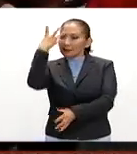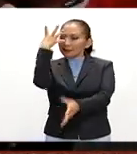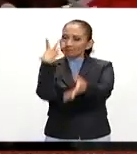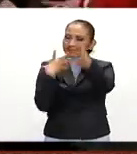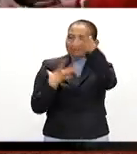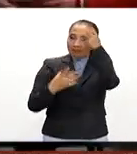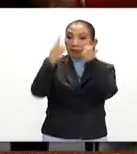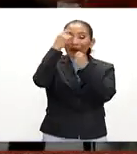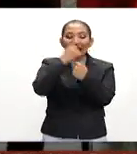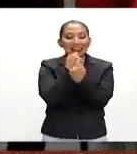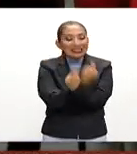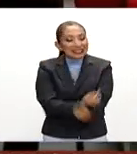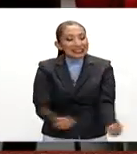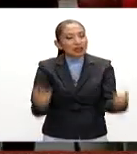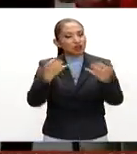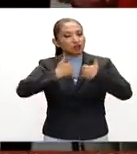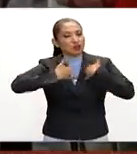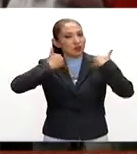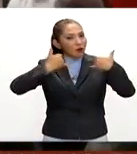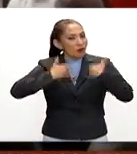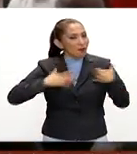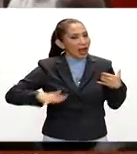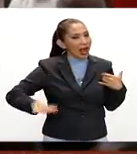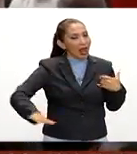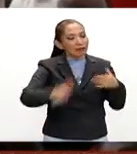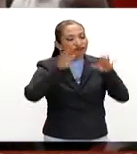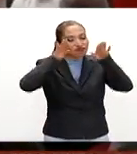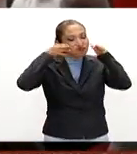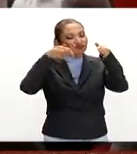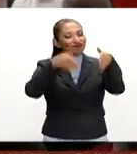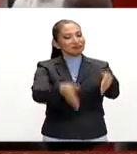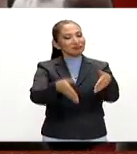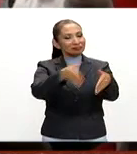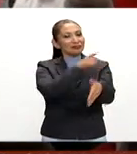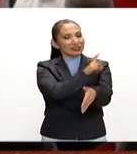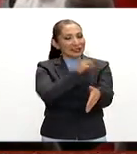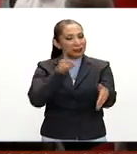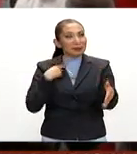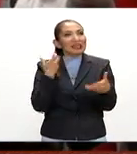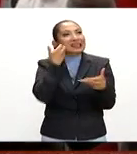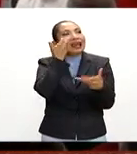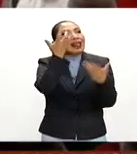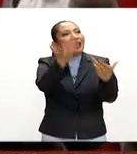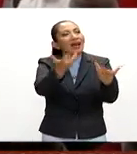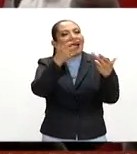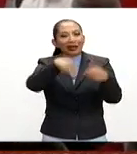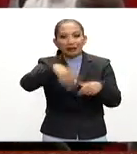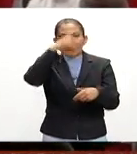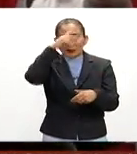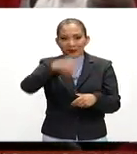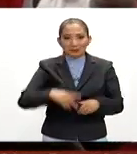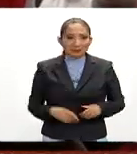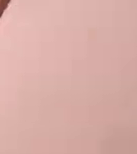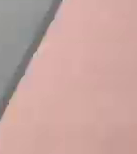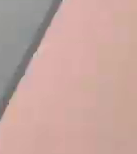para que niños y jóvenes se dediquen a lo que deseen en este país.